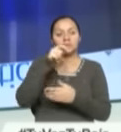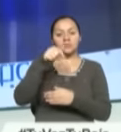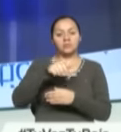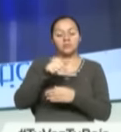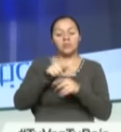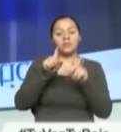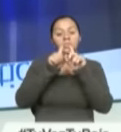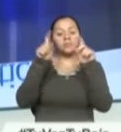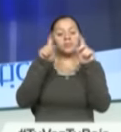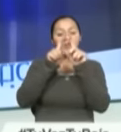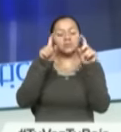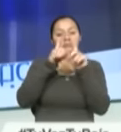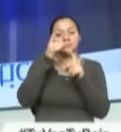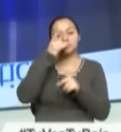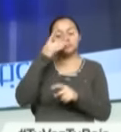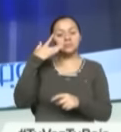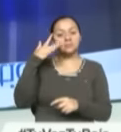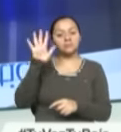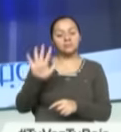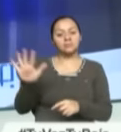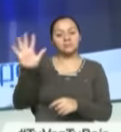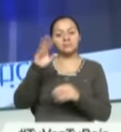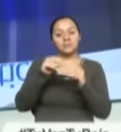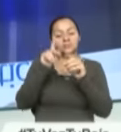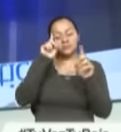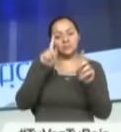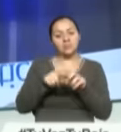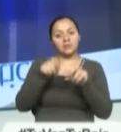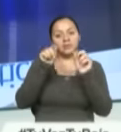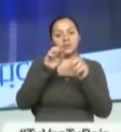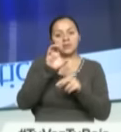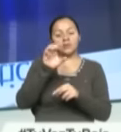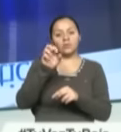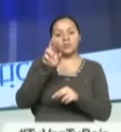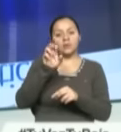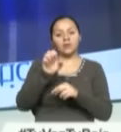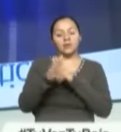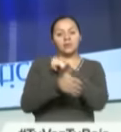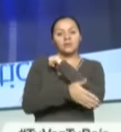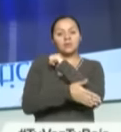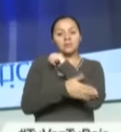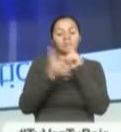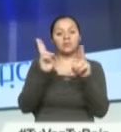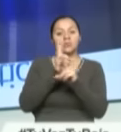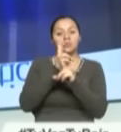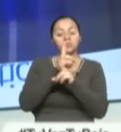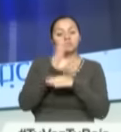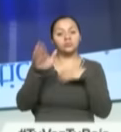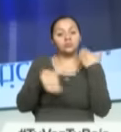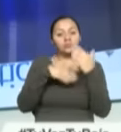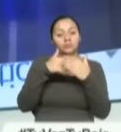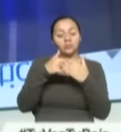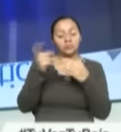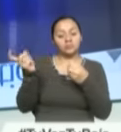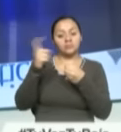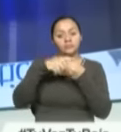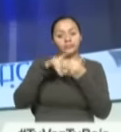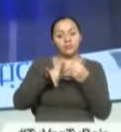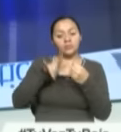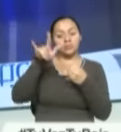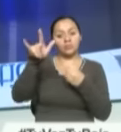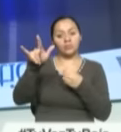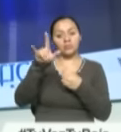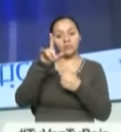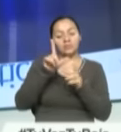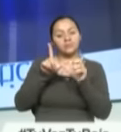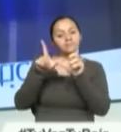operadora a las provincias orientales como parte del convenio ECORAE-TAME, utilizando las pistas aéreas acreditadas por la Dirección de